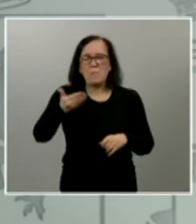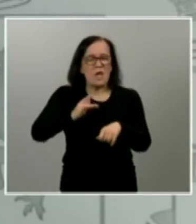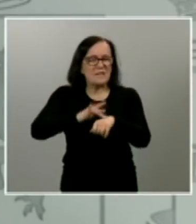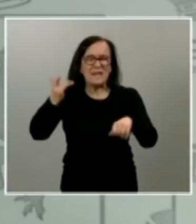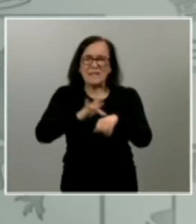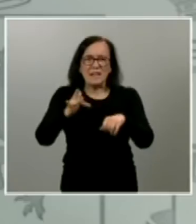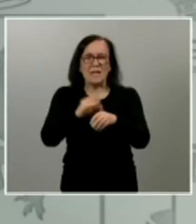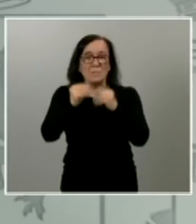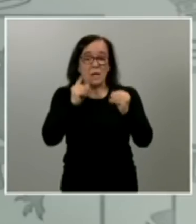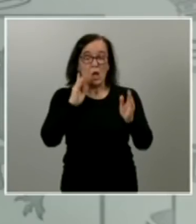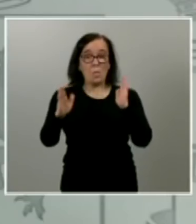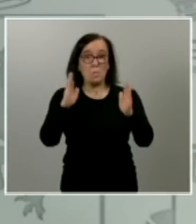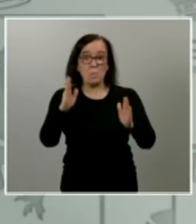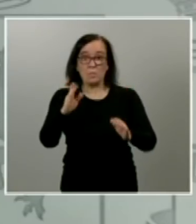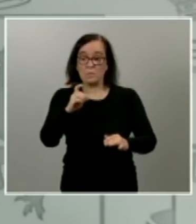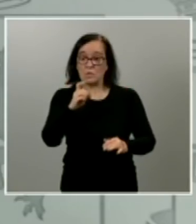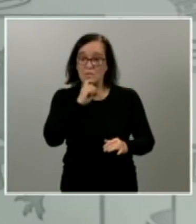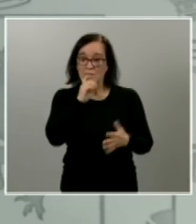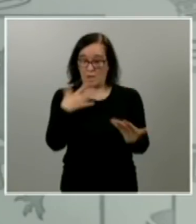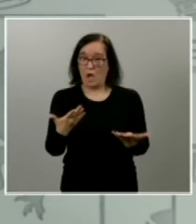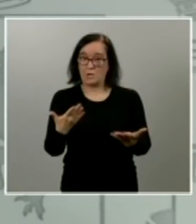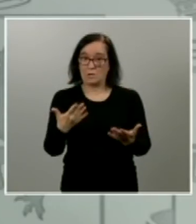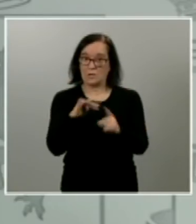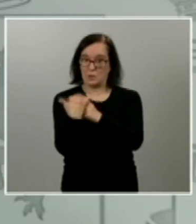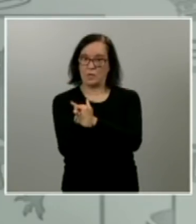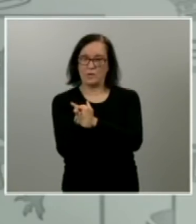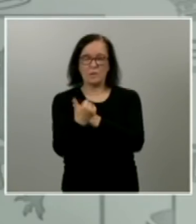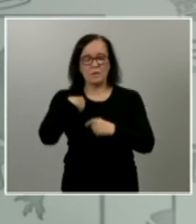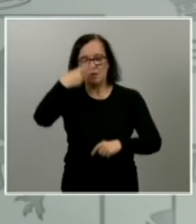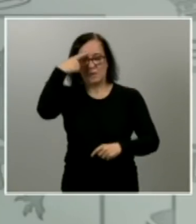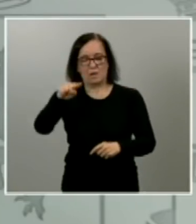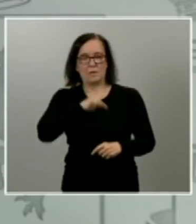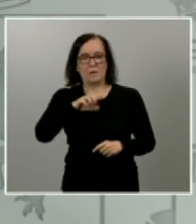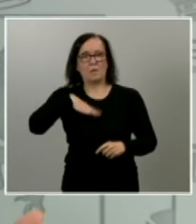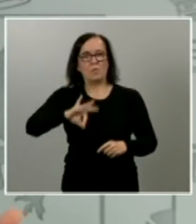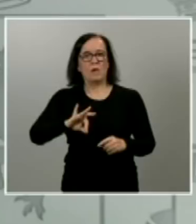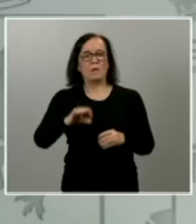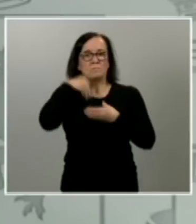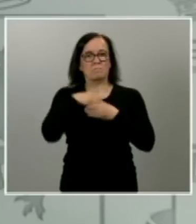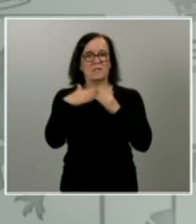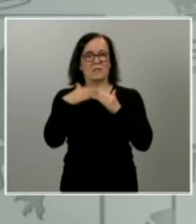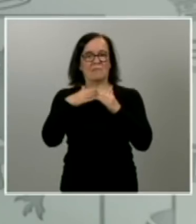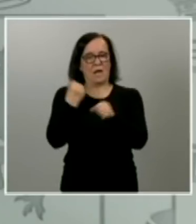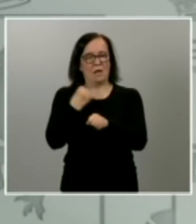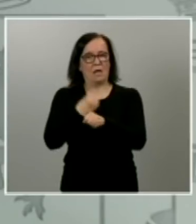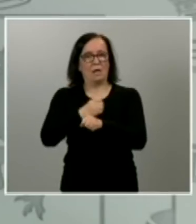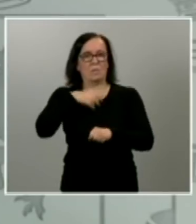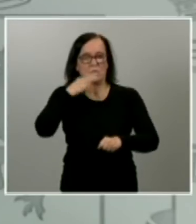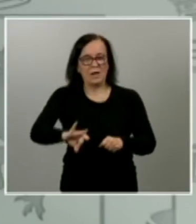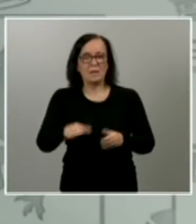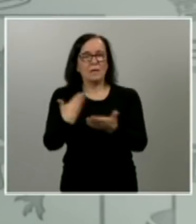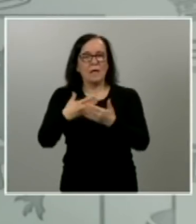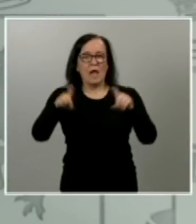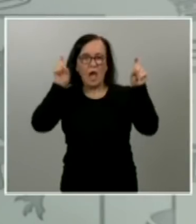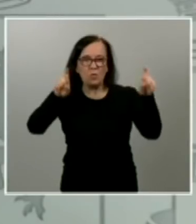en momentos difíciles como los que estamos atravesando ser conscientes de que se puede teletrabajar garantizar la educación de nuestros niños y nuestras